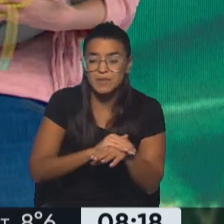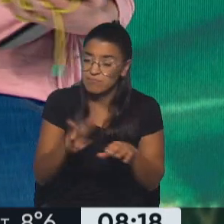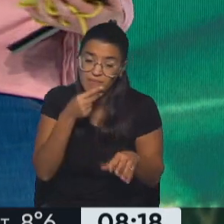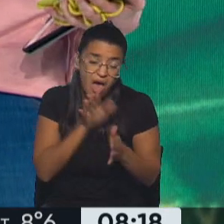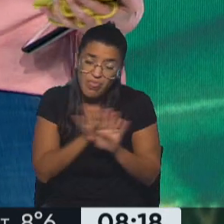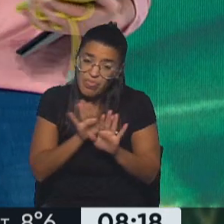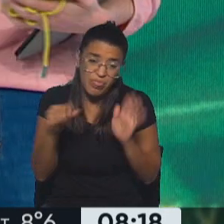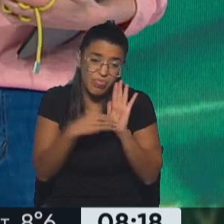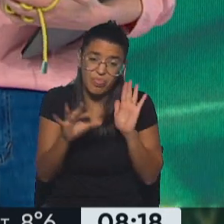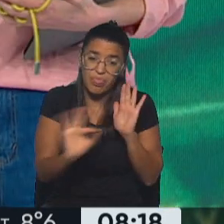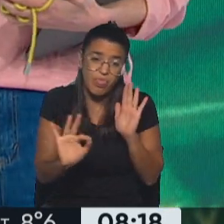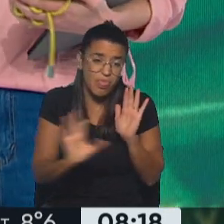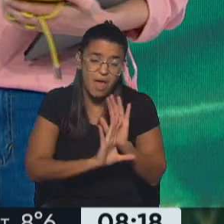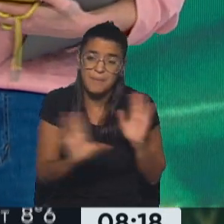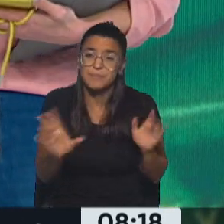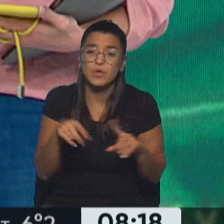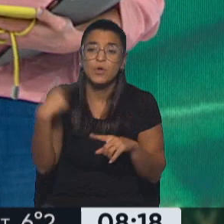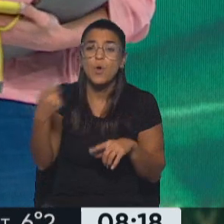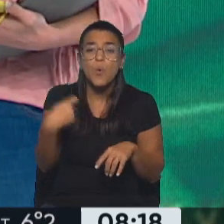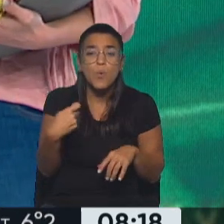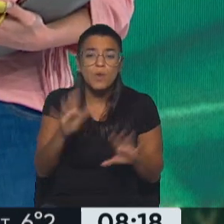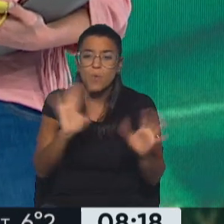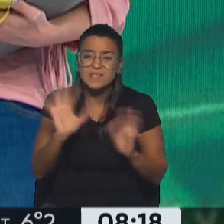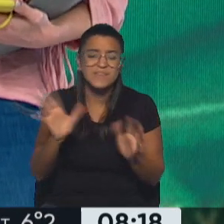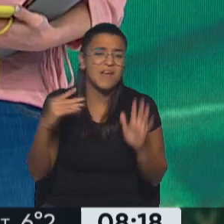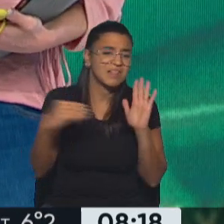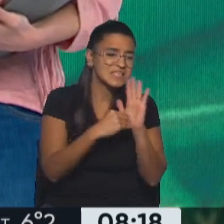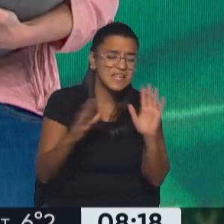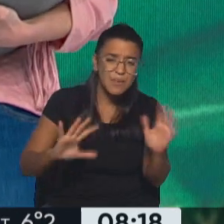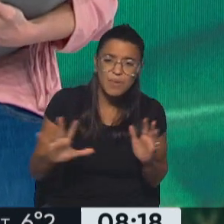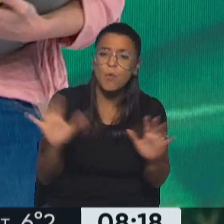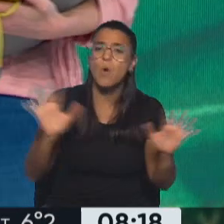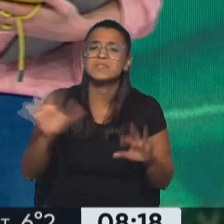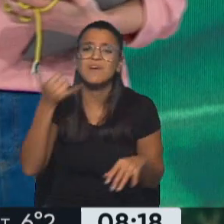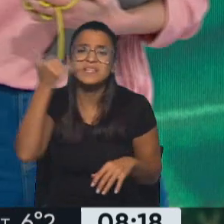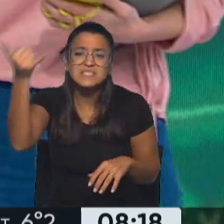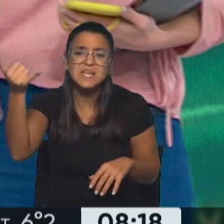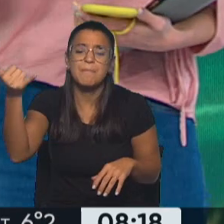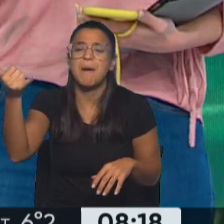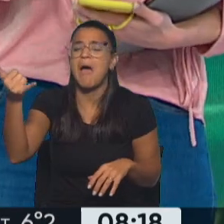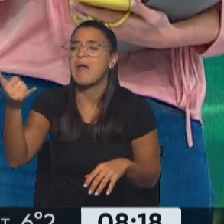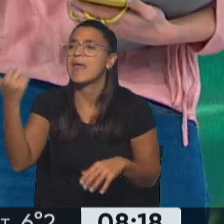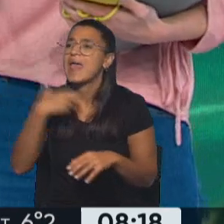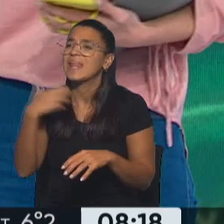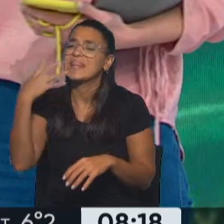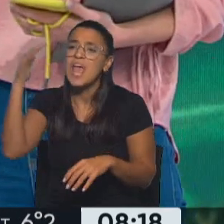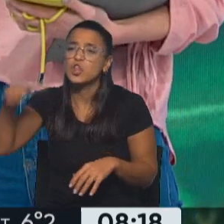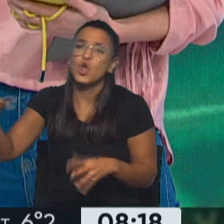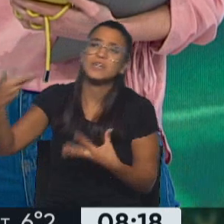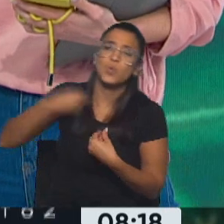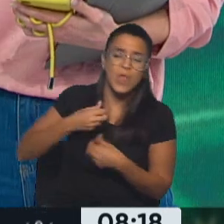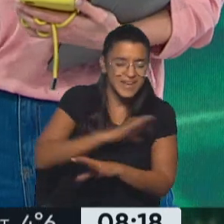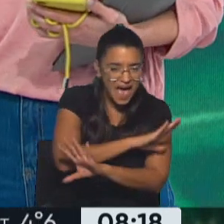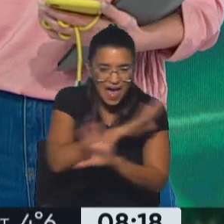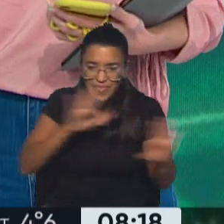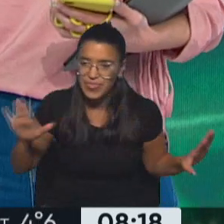nada, el jubilado que está del otro lado no se tiene que inscribir, no tiene que llamar al nieto para que lo ayude con nada, se